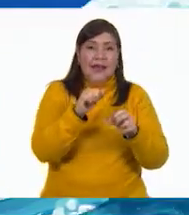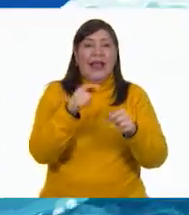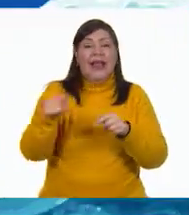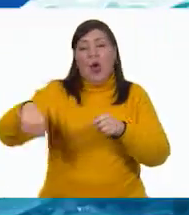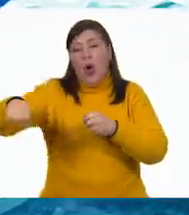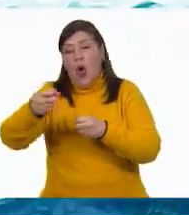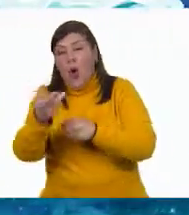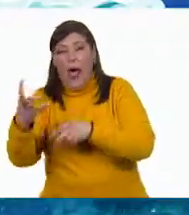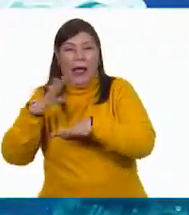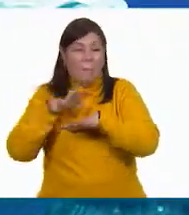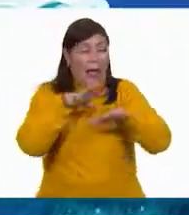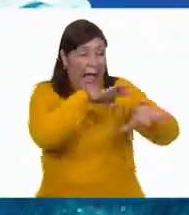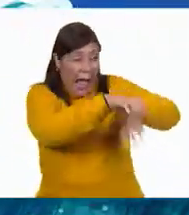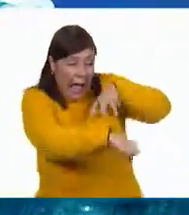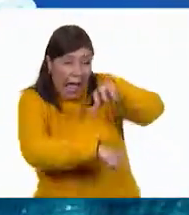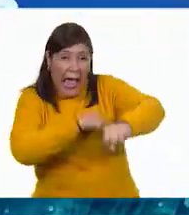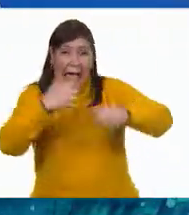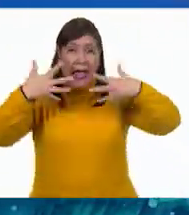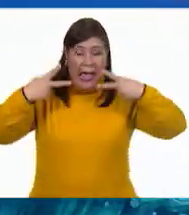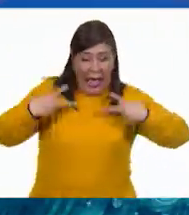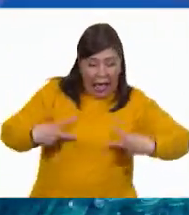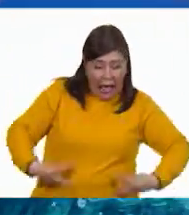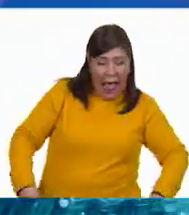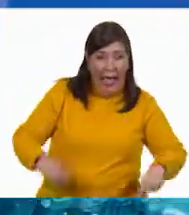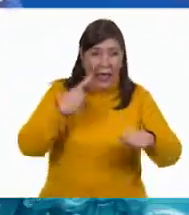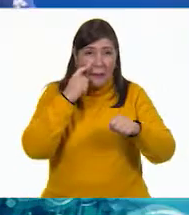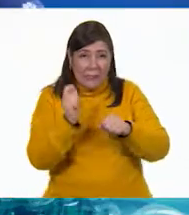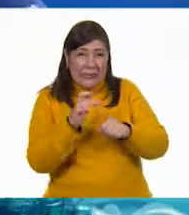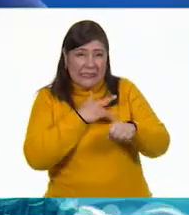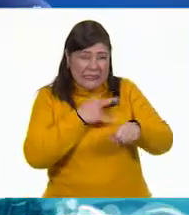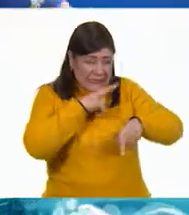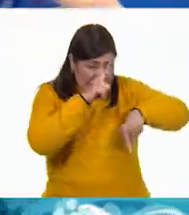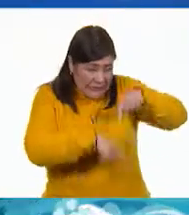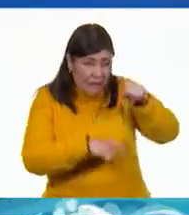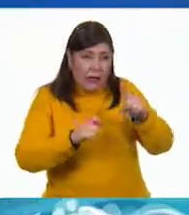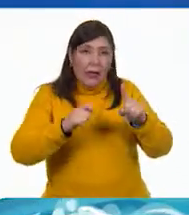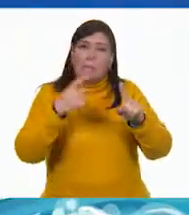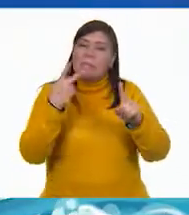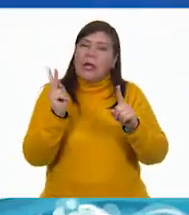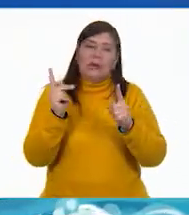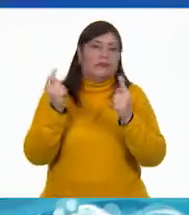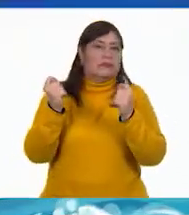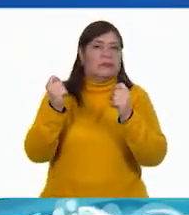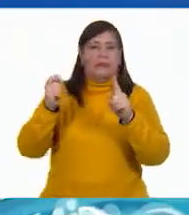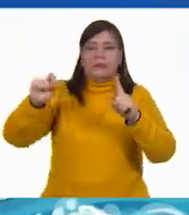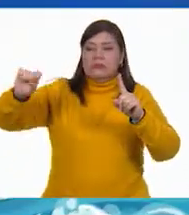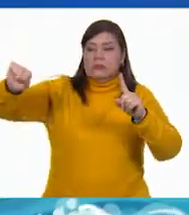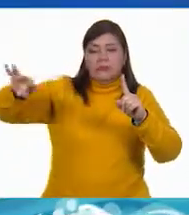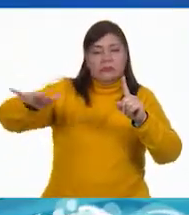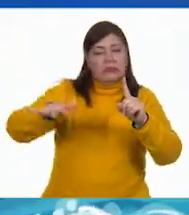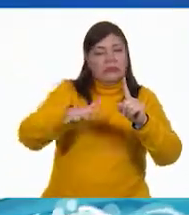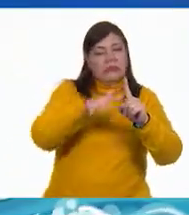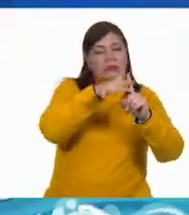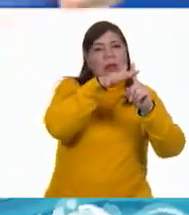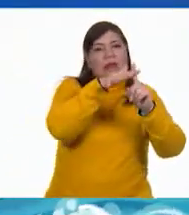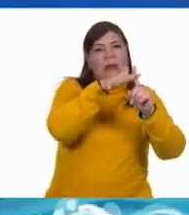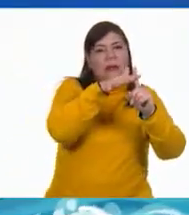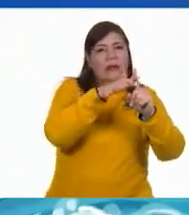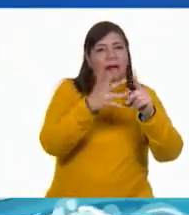de jalar con su vestido flotante, pero ella no dio marcha atrás.